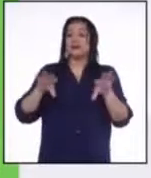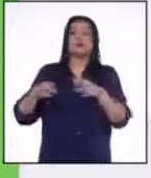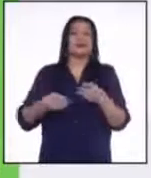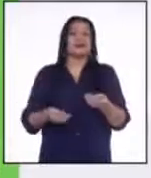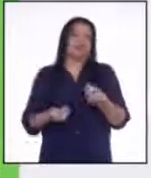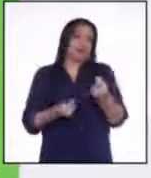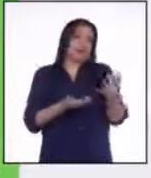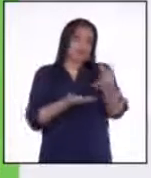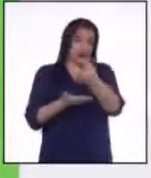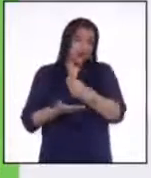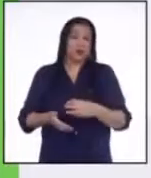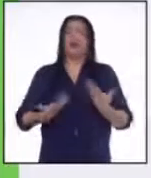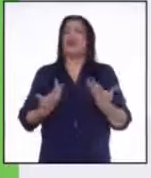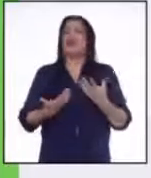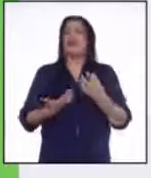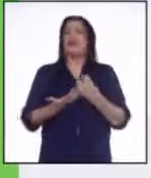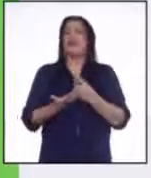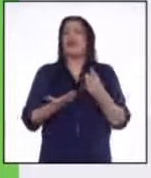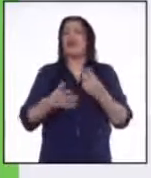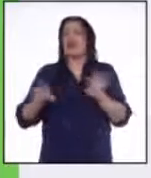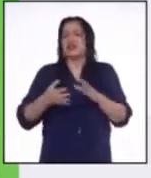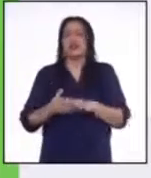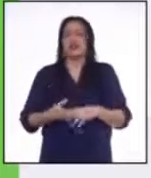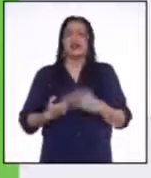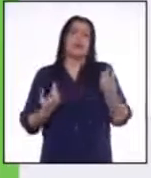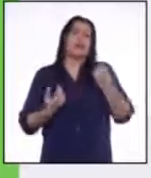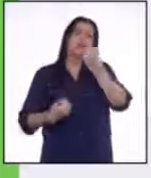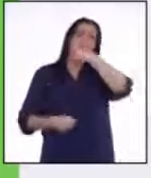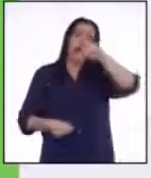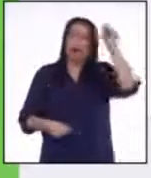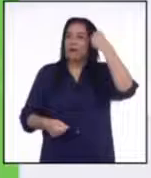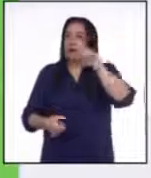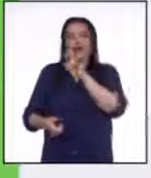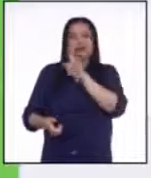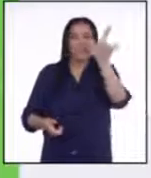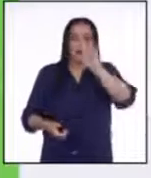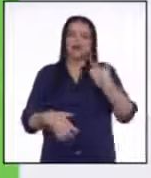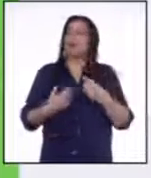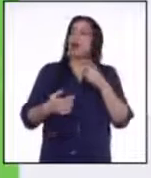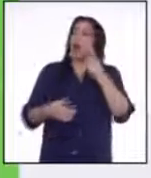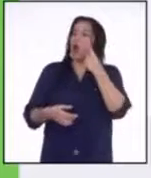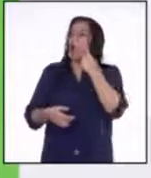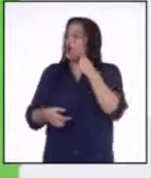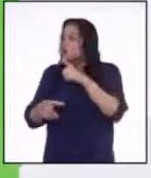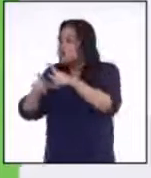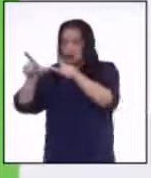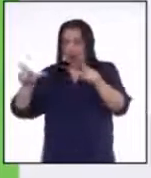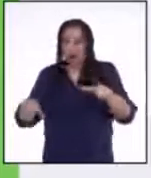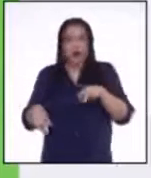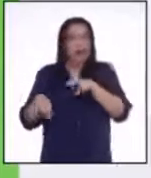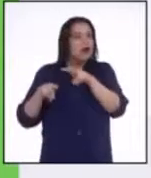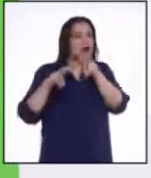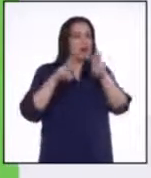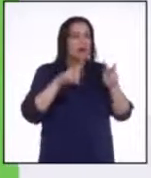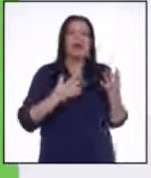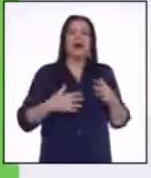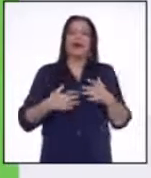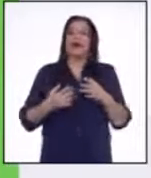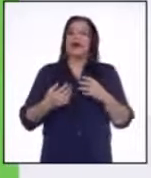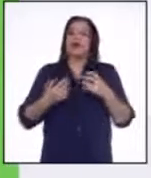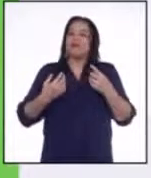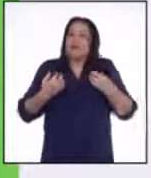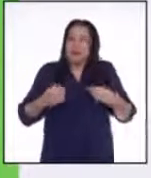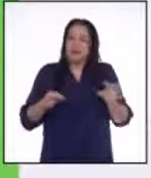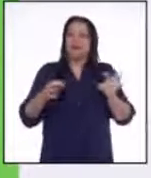que consiste en viajar. Y este viaje, este conocer el lugar, este conocer a la gente, genera lazos